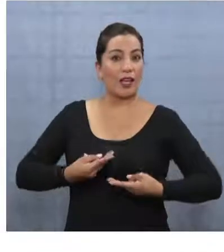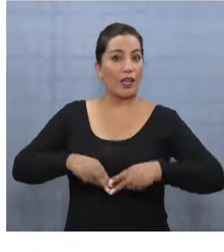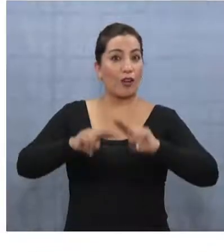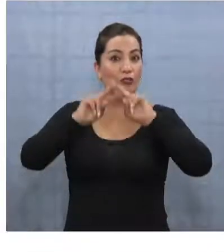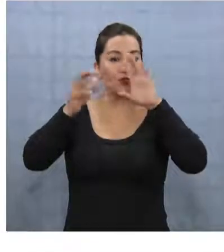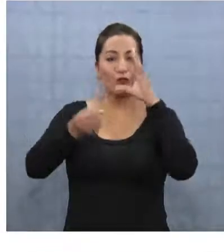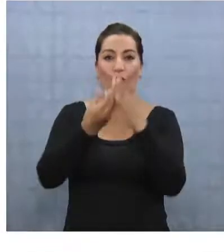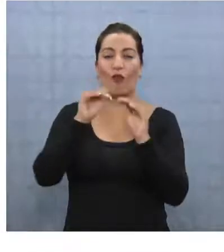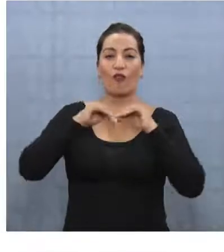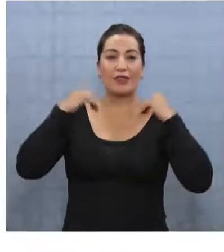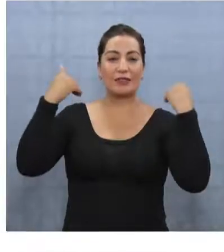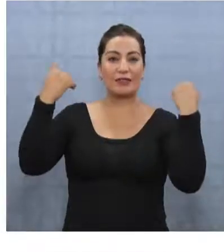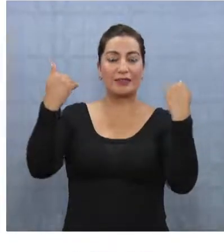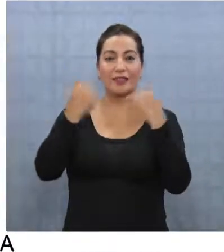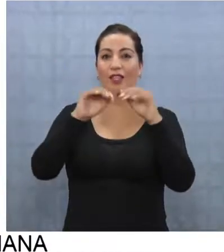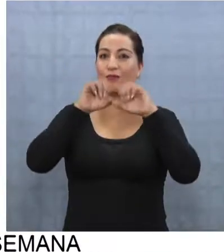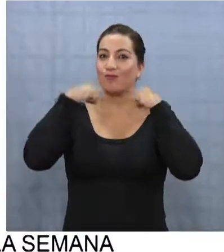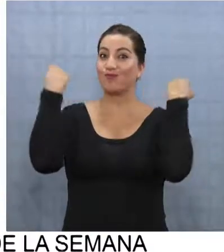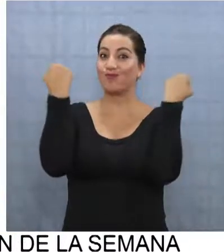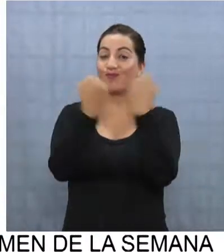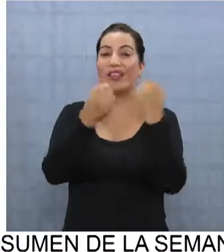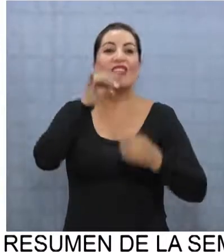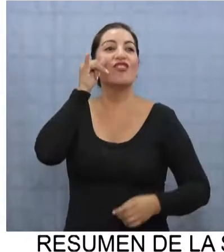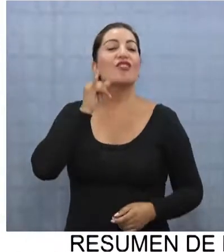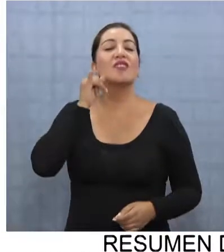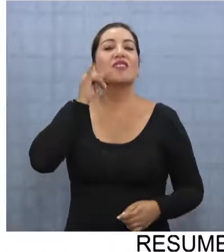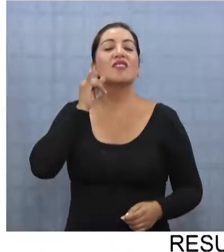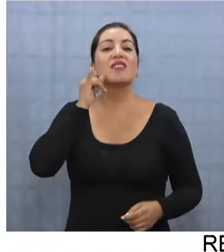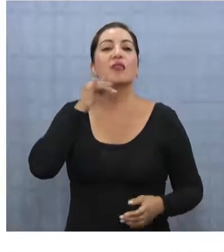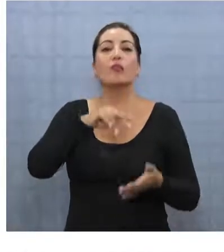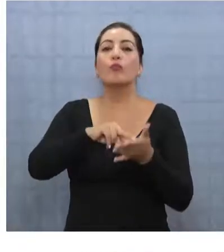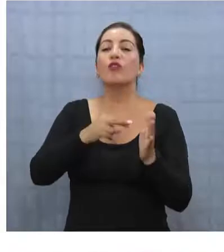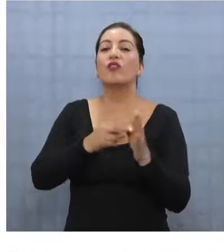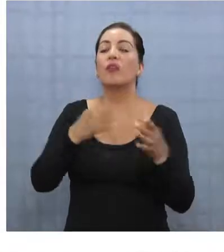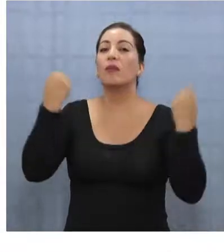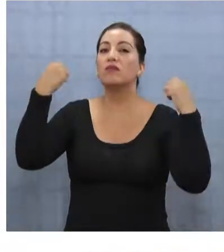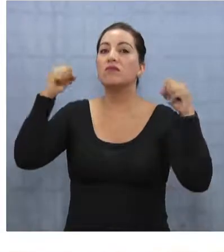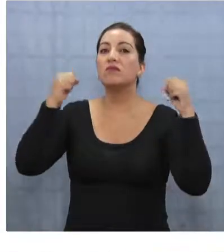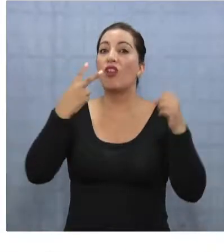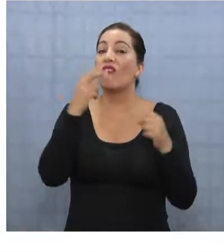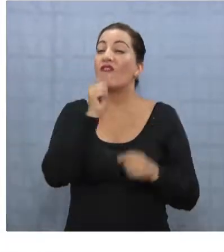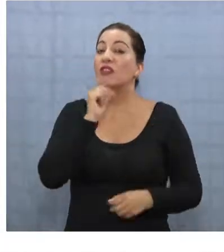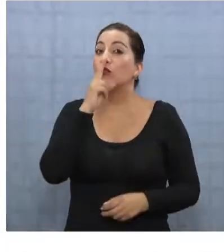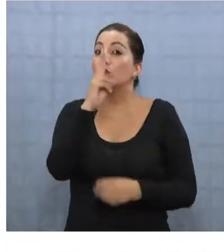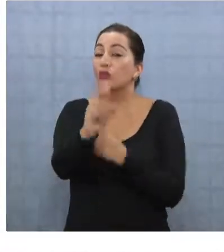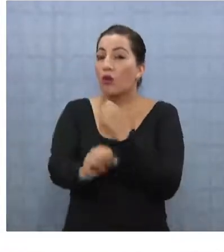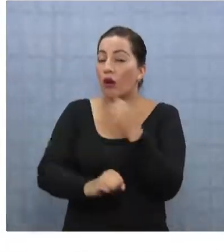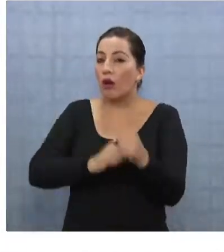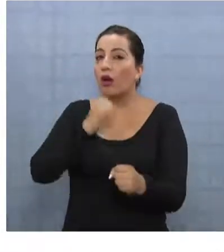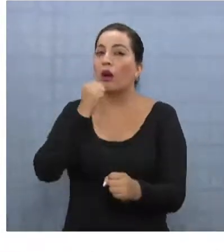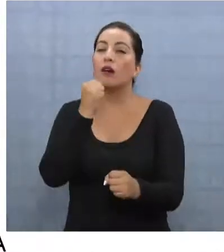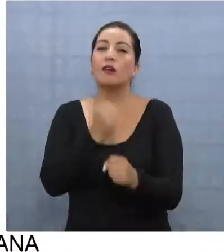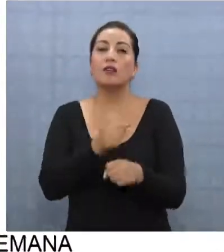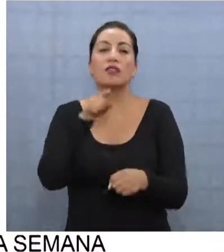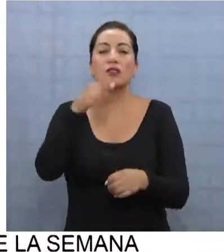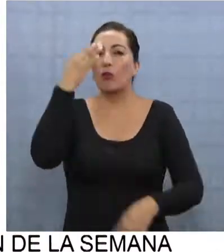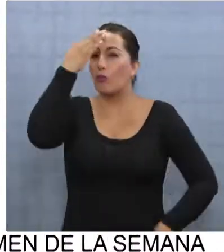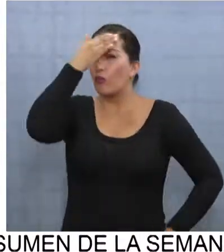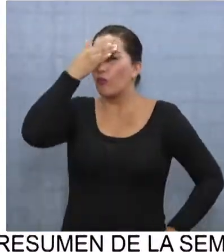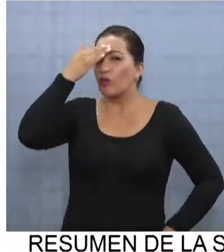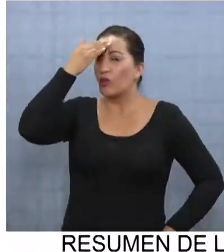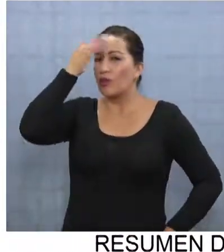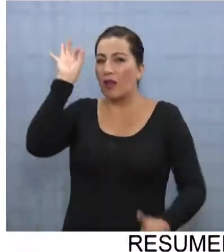La construcción del nuevo Estadio Tierra de Campeones, que debería resolver un problema deportivo a dos años plazo, trae